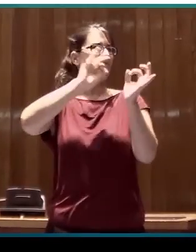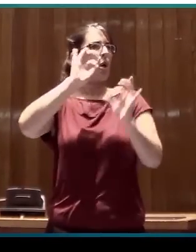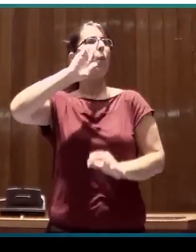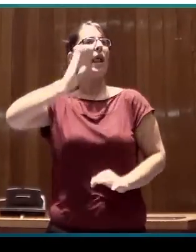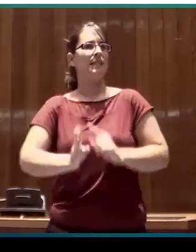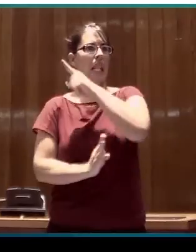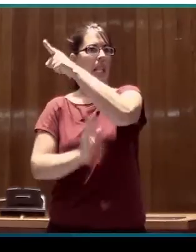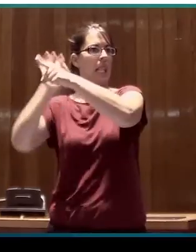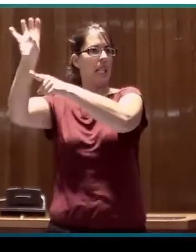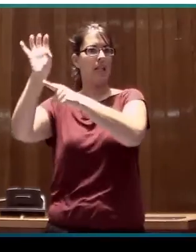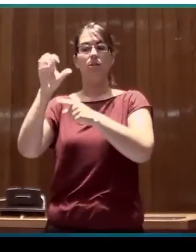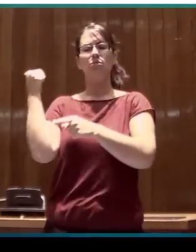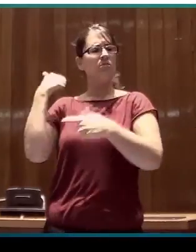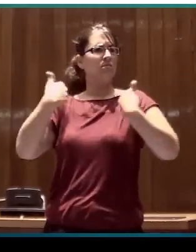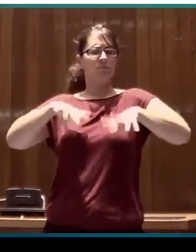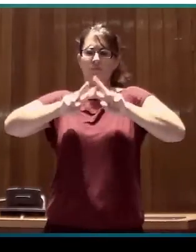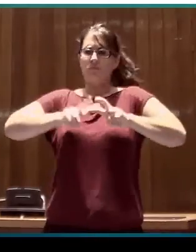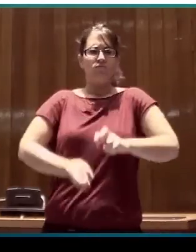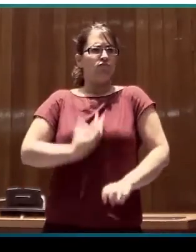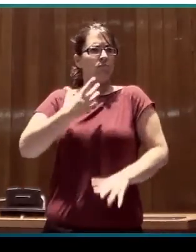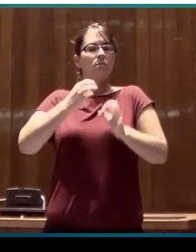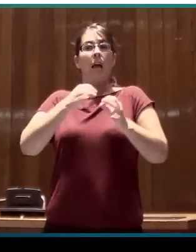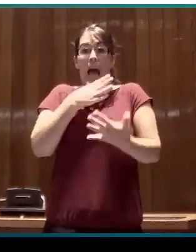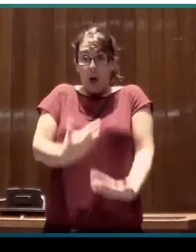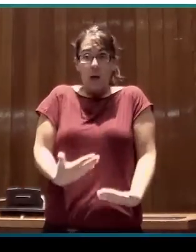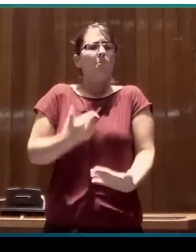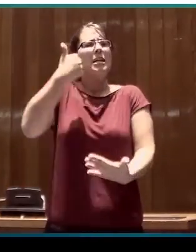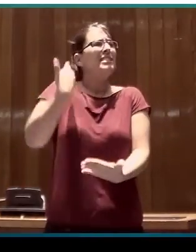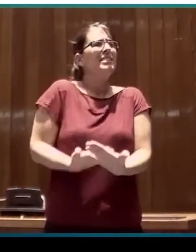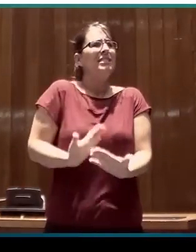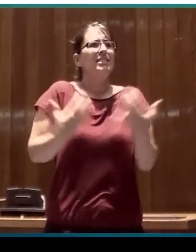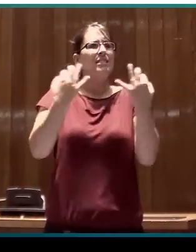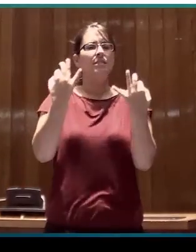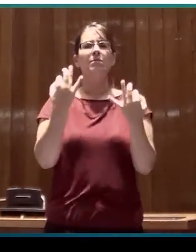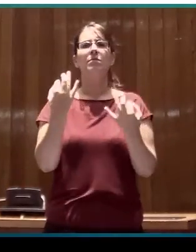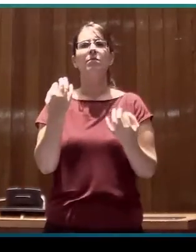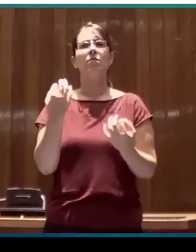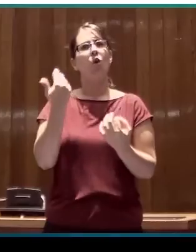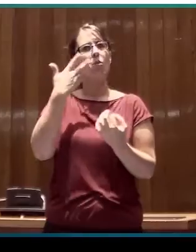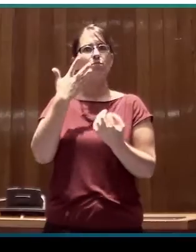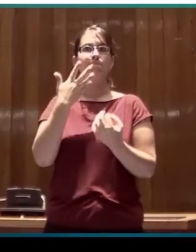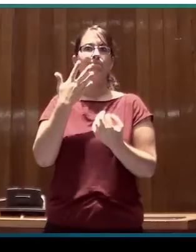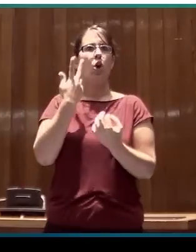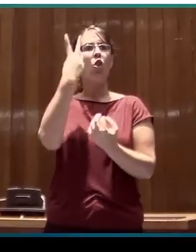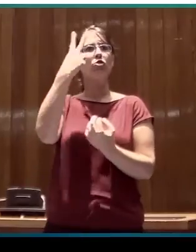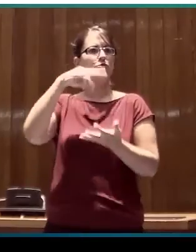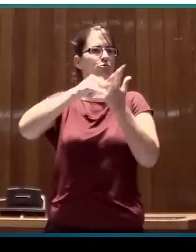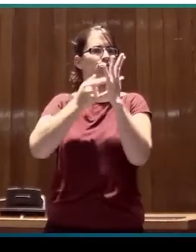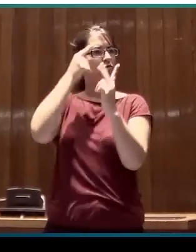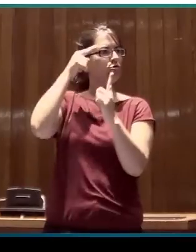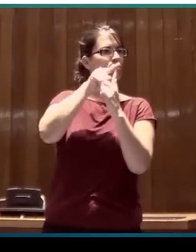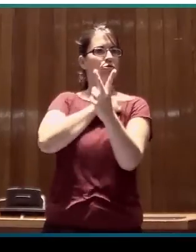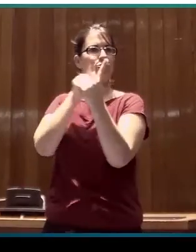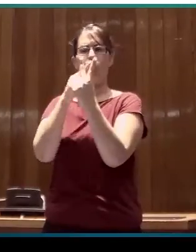científico e investigador se manifiesta en este momento, por ejemplo, en la dirección de dos importantes proyectos,